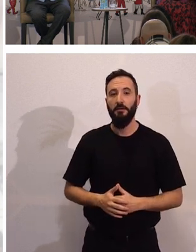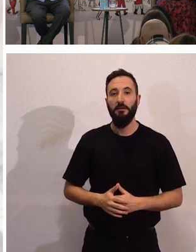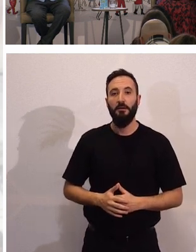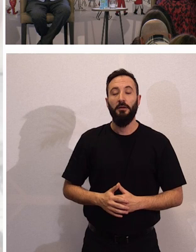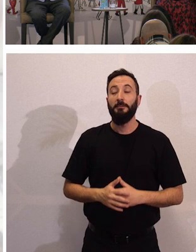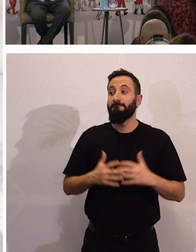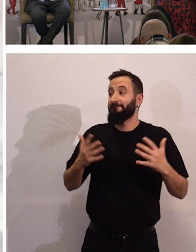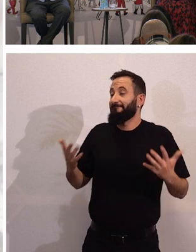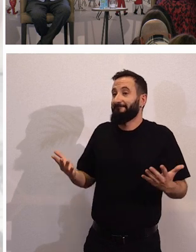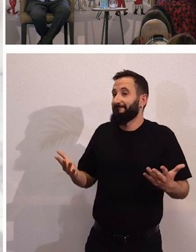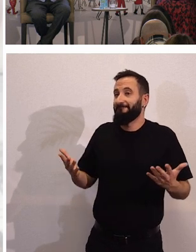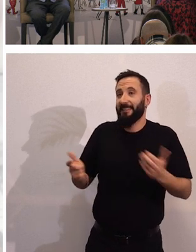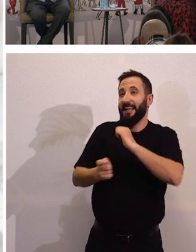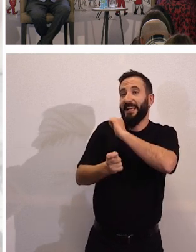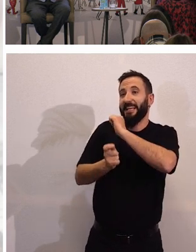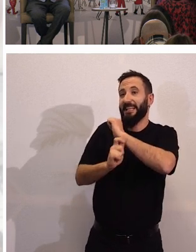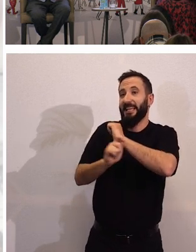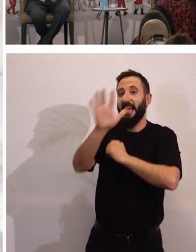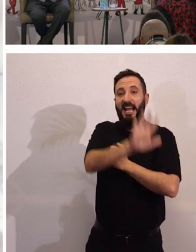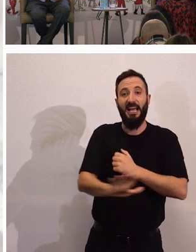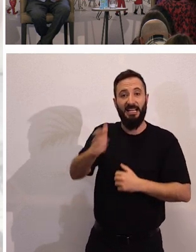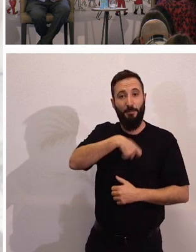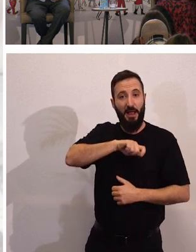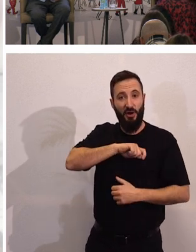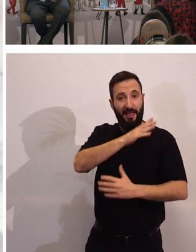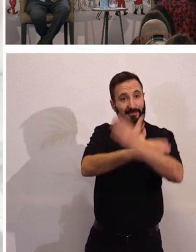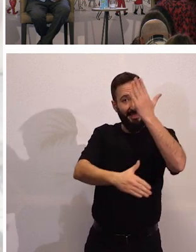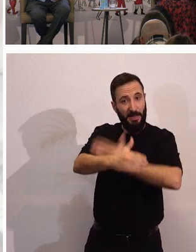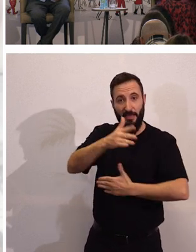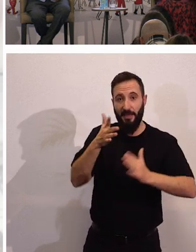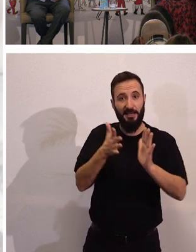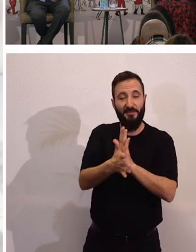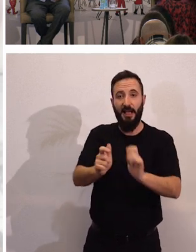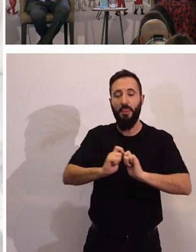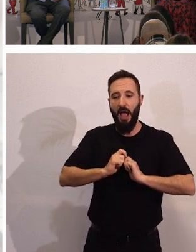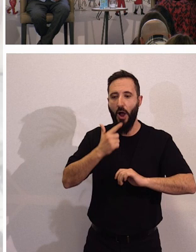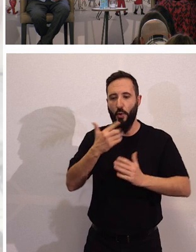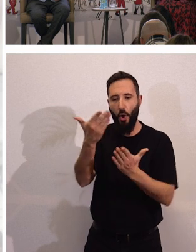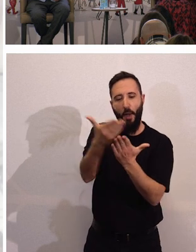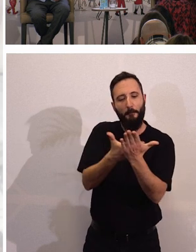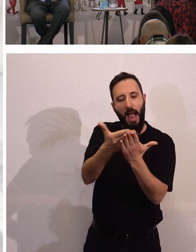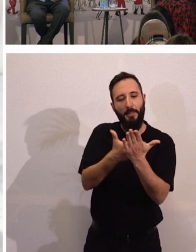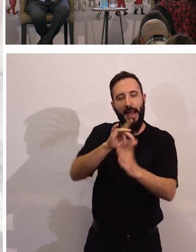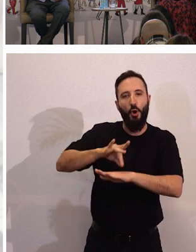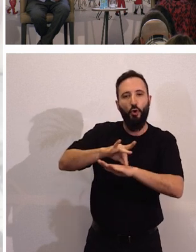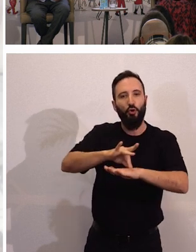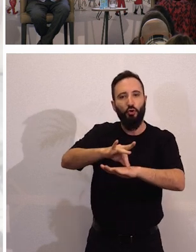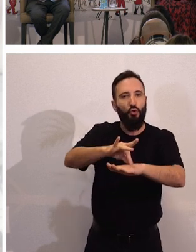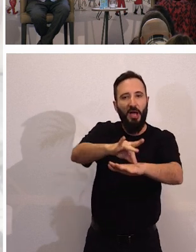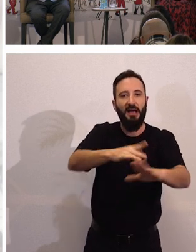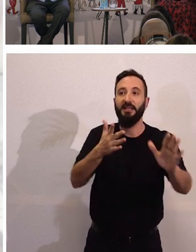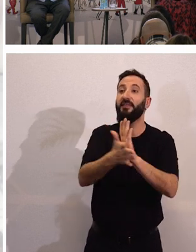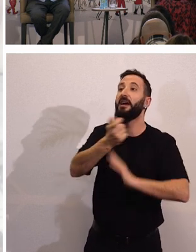Pues nada, la Estrategia Española de Discapacidad es una hoja de ruta. O sea, nos dice a España